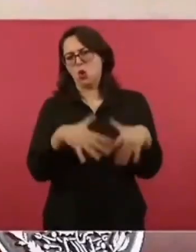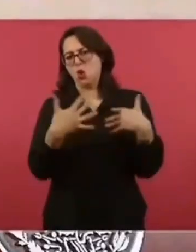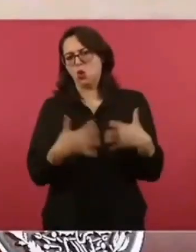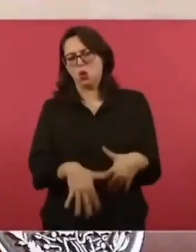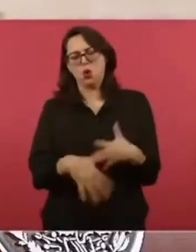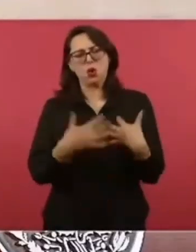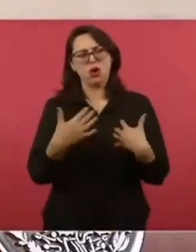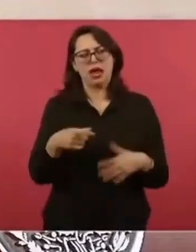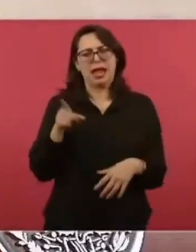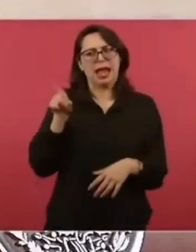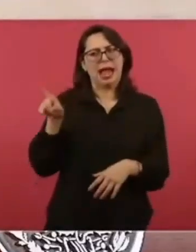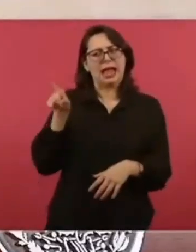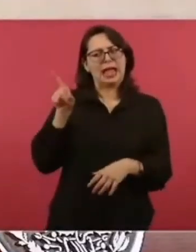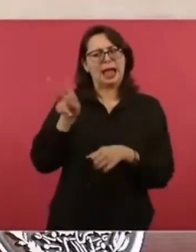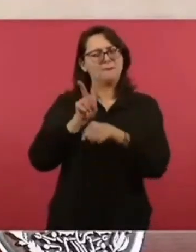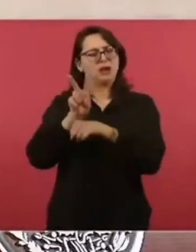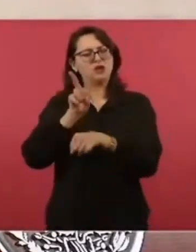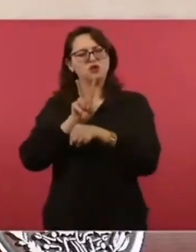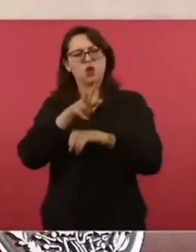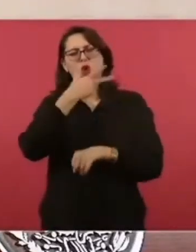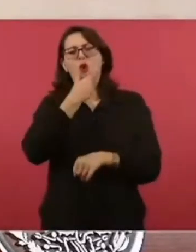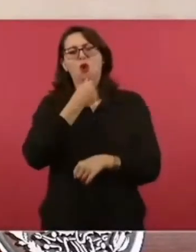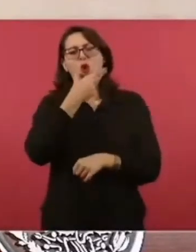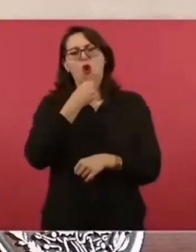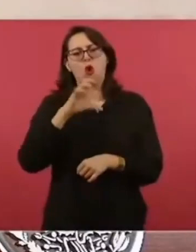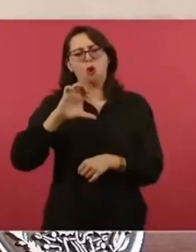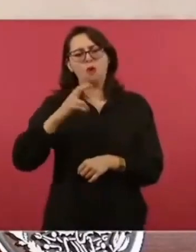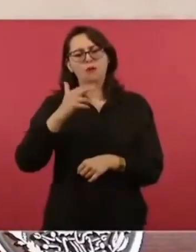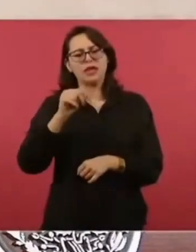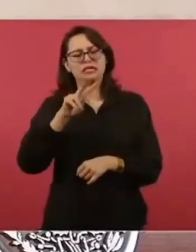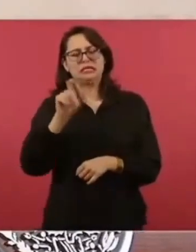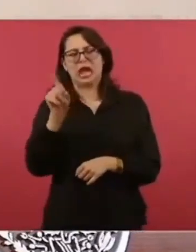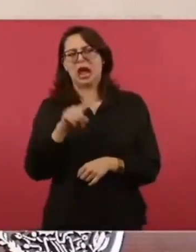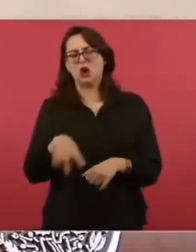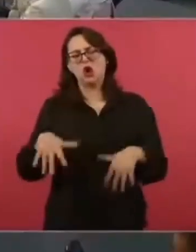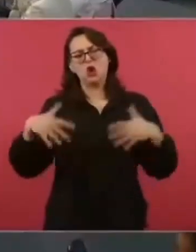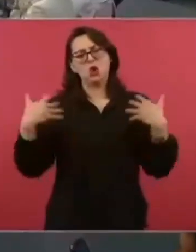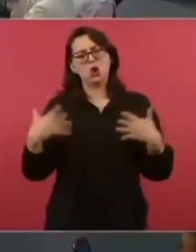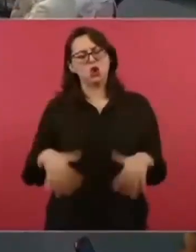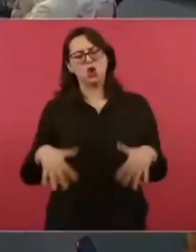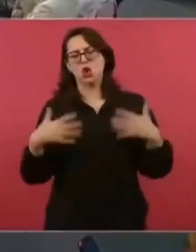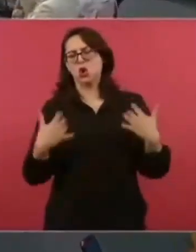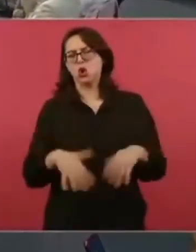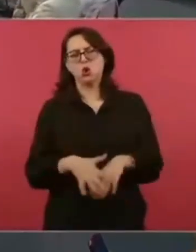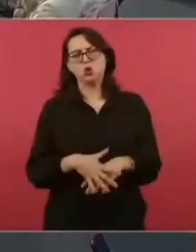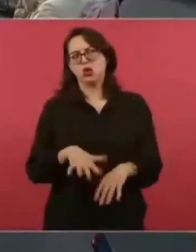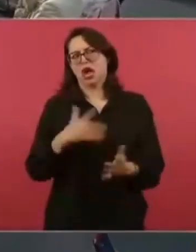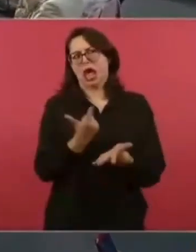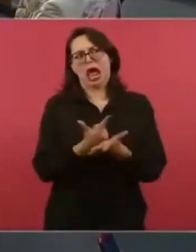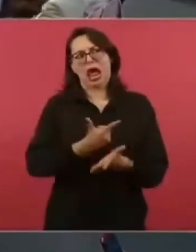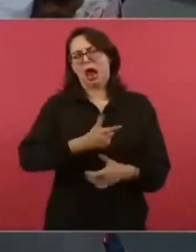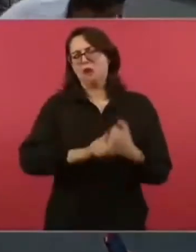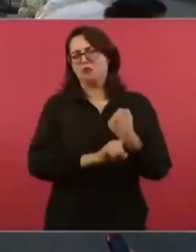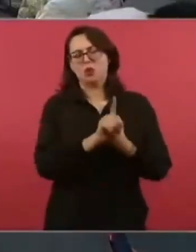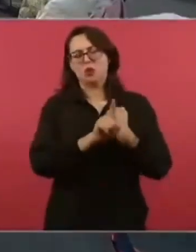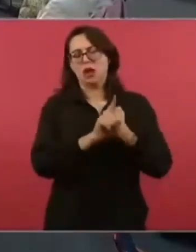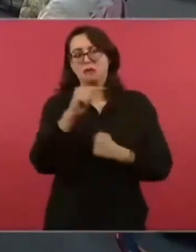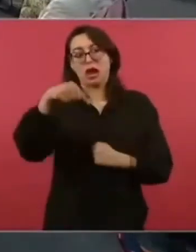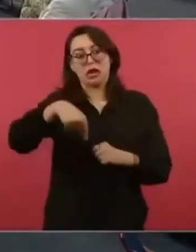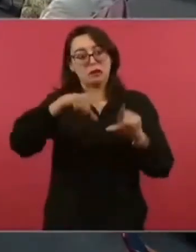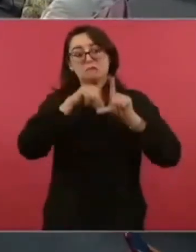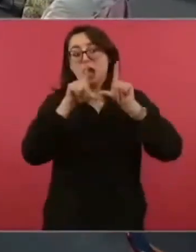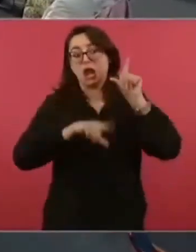Y este señor le dijo, ¿no?, con mucha objetividad, no tiene nada que ver esto, aquello,